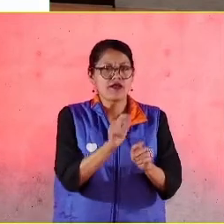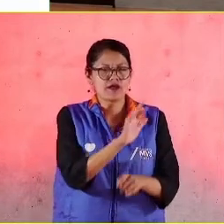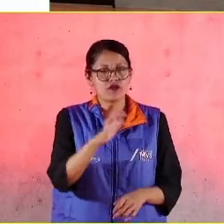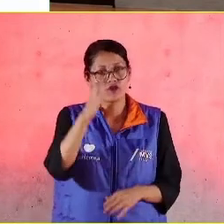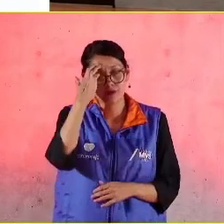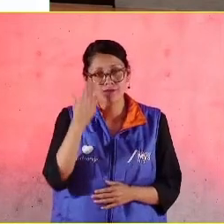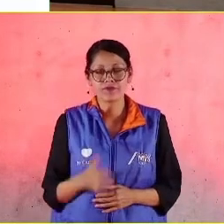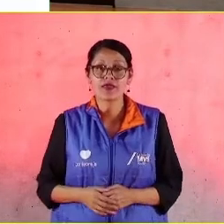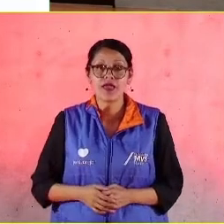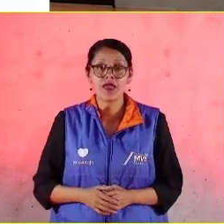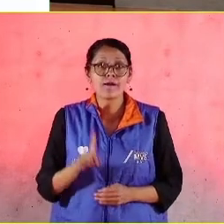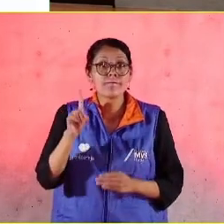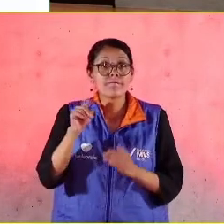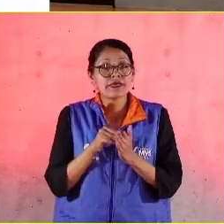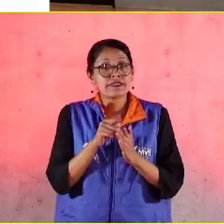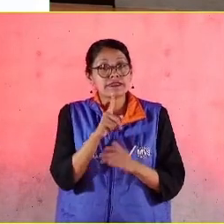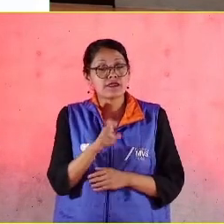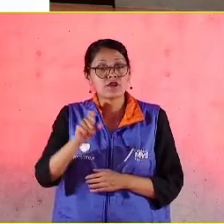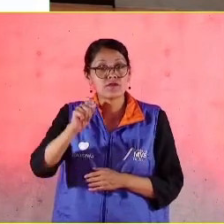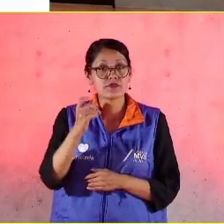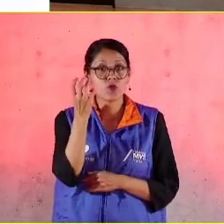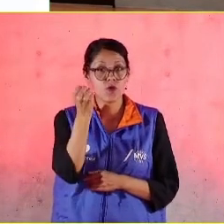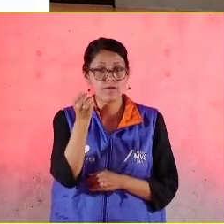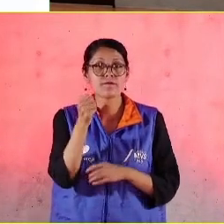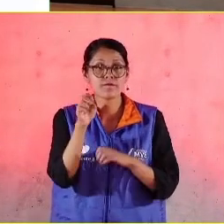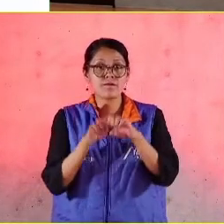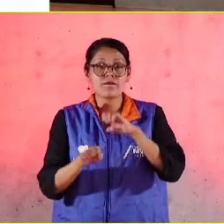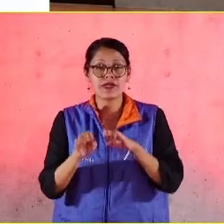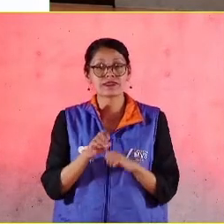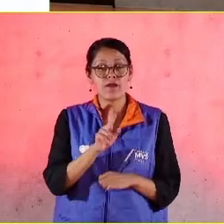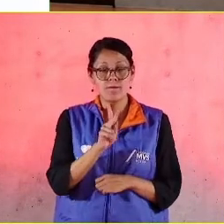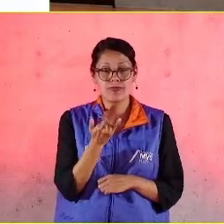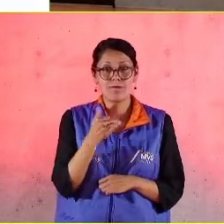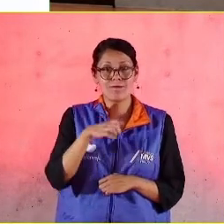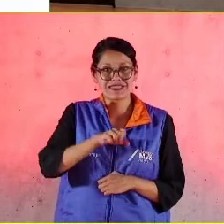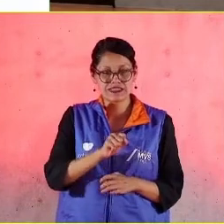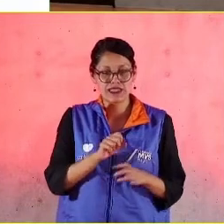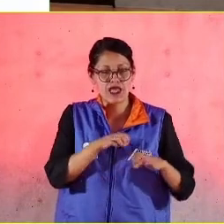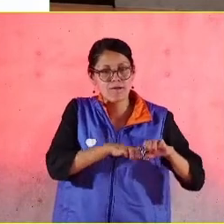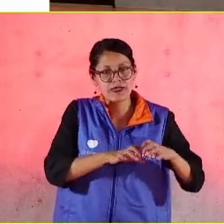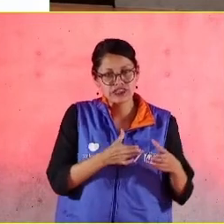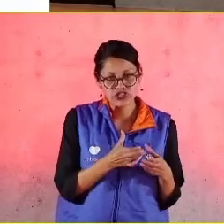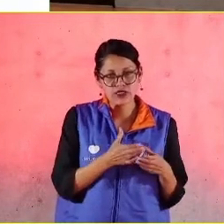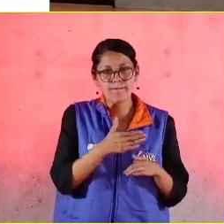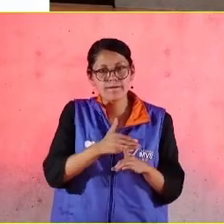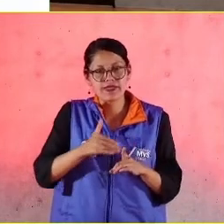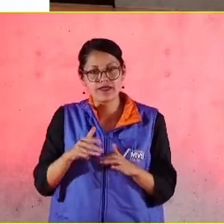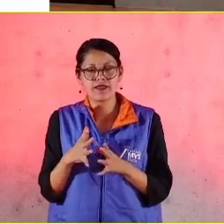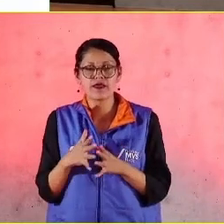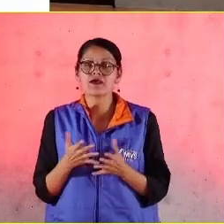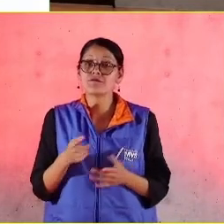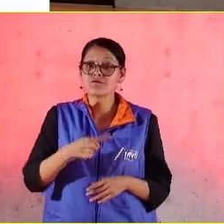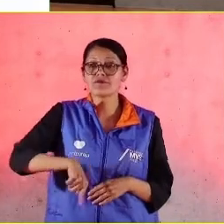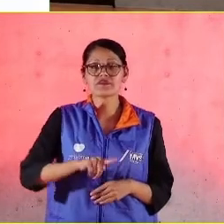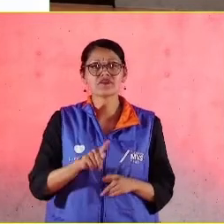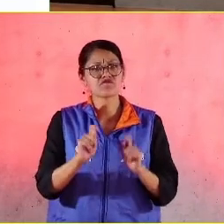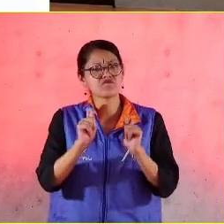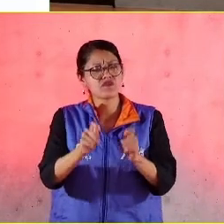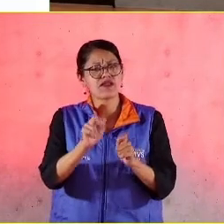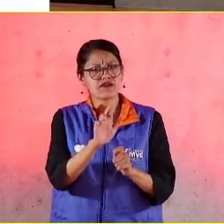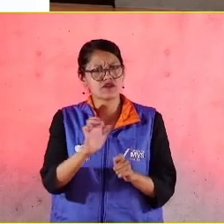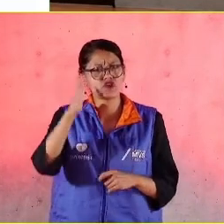1.129 empresas pymes han alcanzado este distintivo, este año